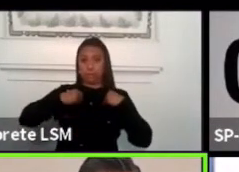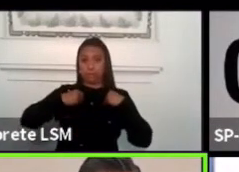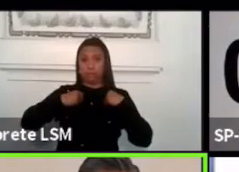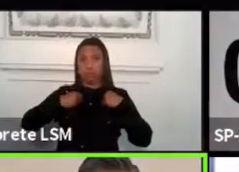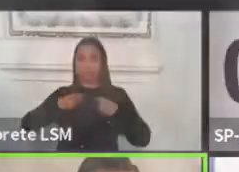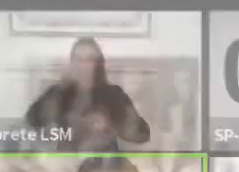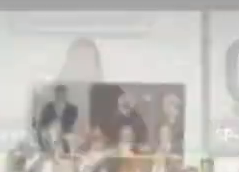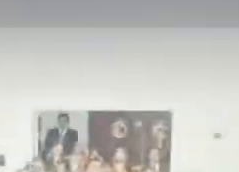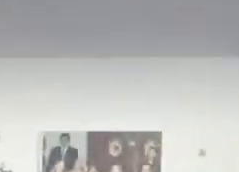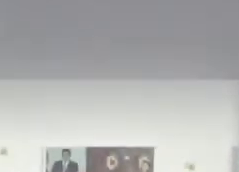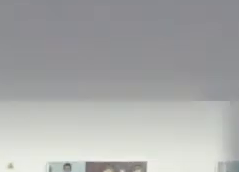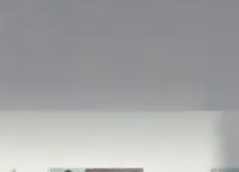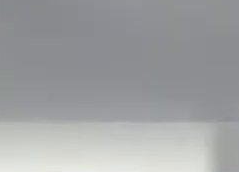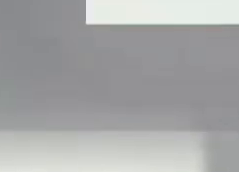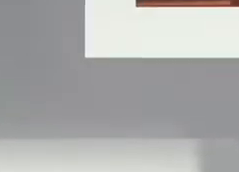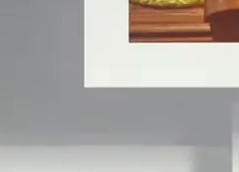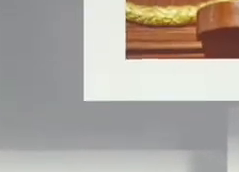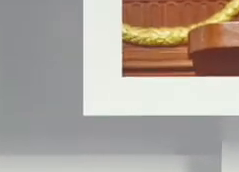demarcación.